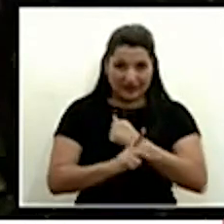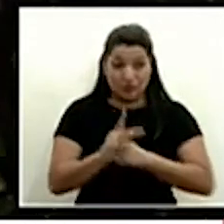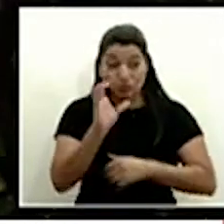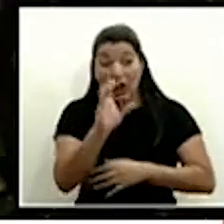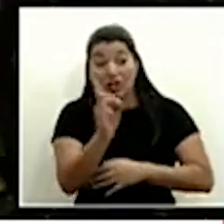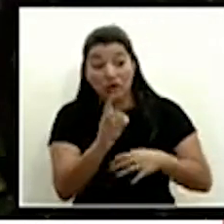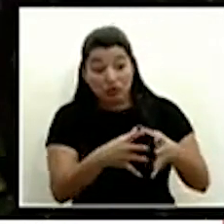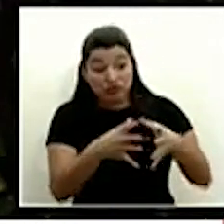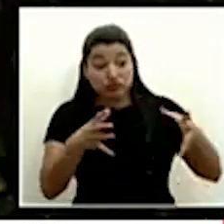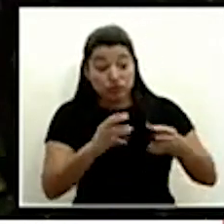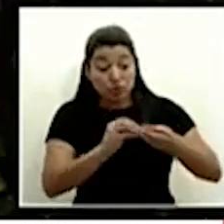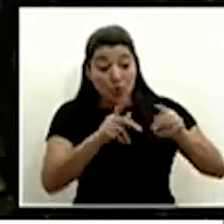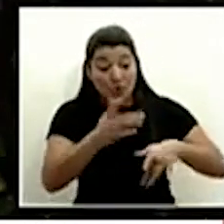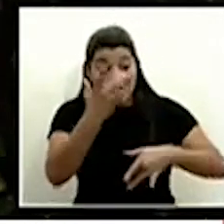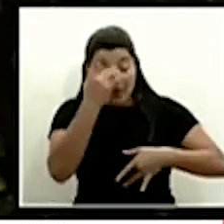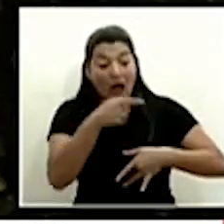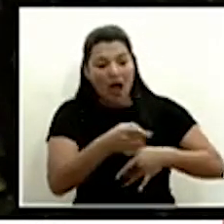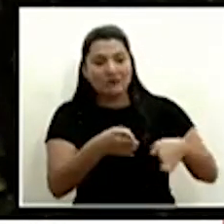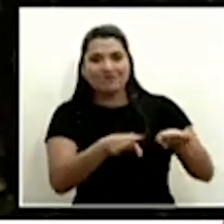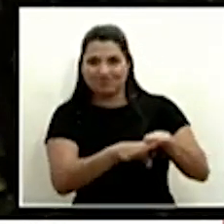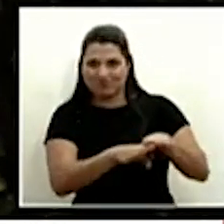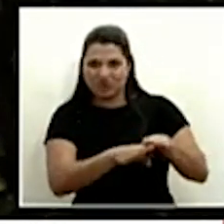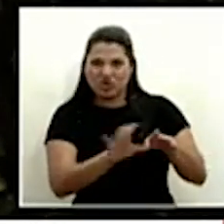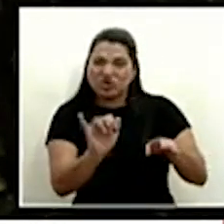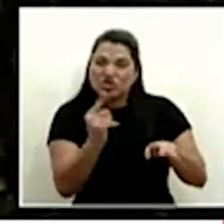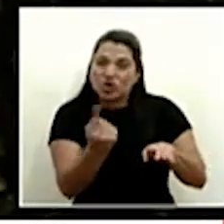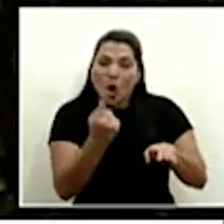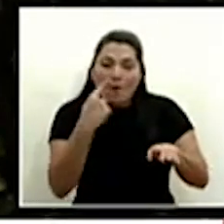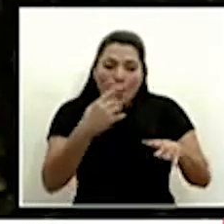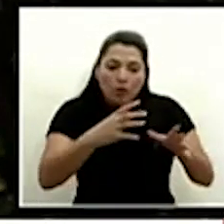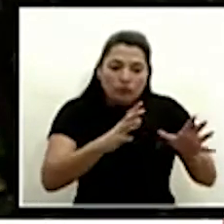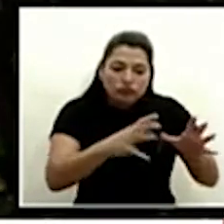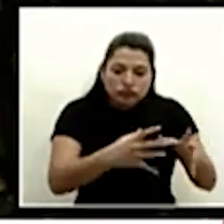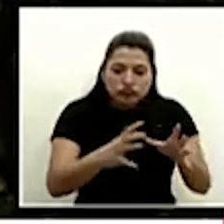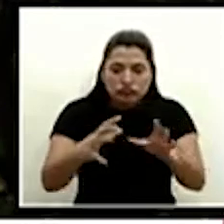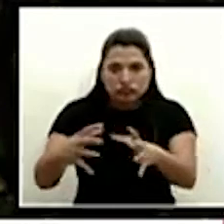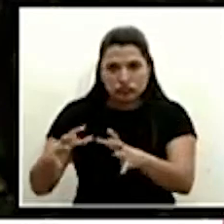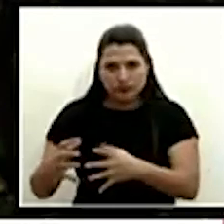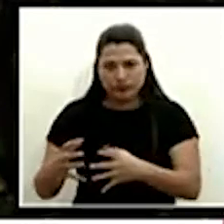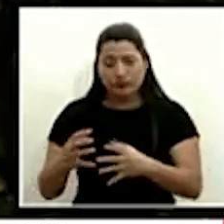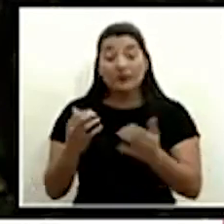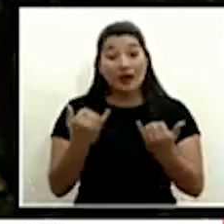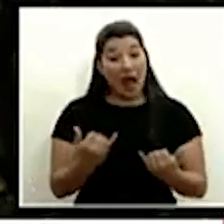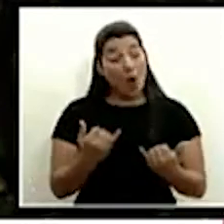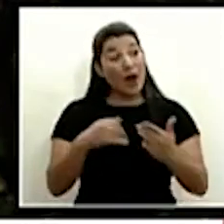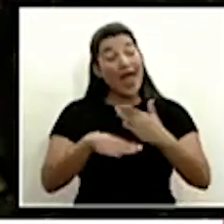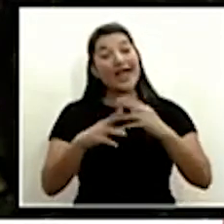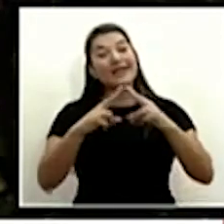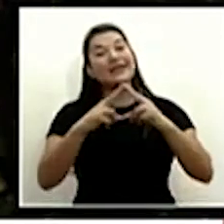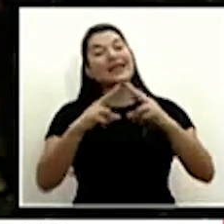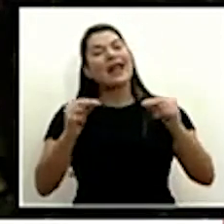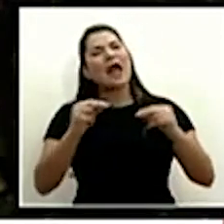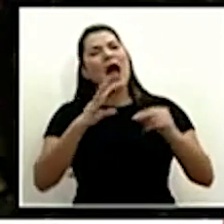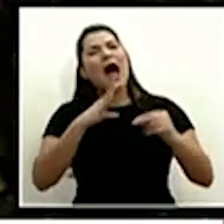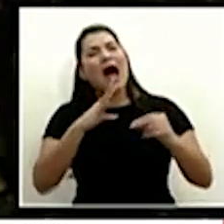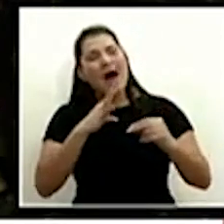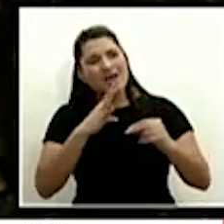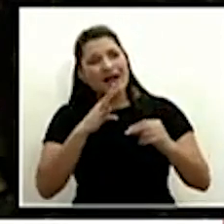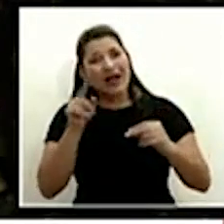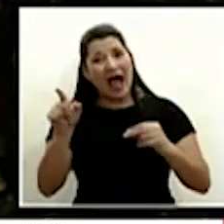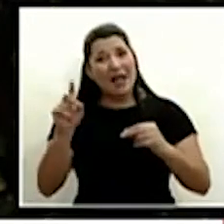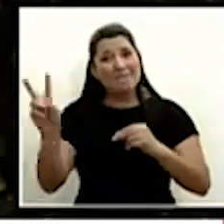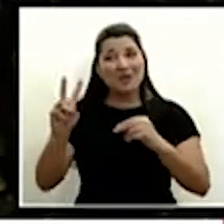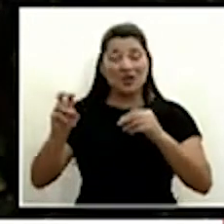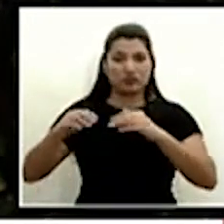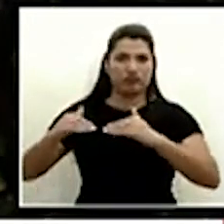para el Ministro Soto yo no sé si a propósito de que en Nicaragua ya hablan del contagio comunitario y la